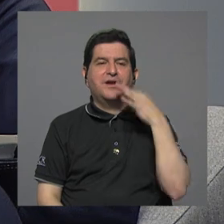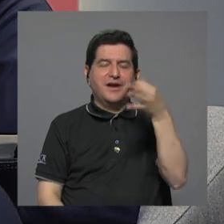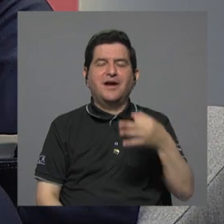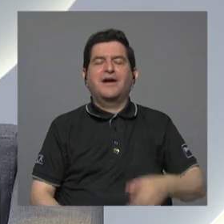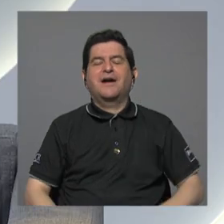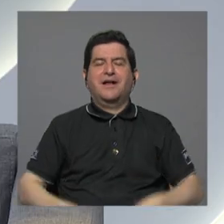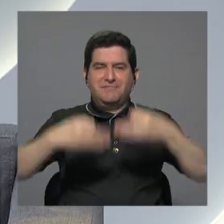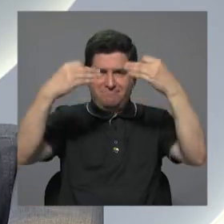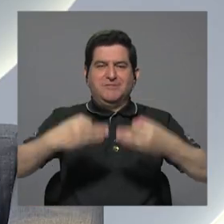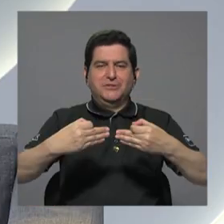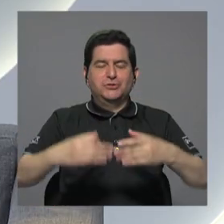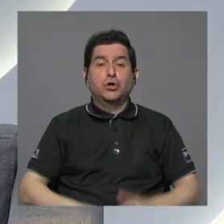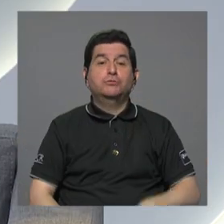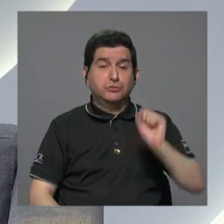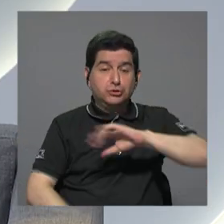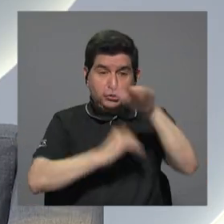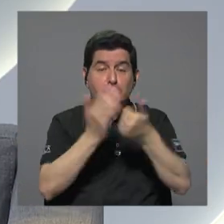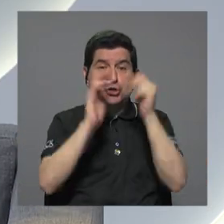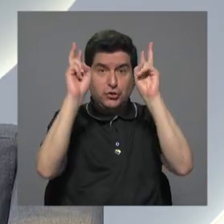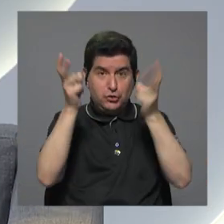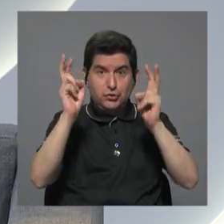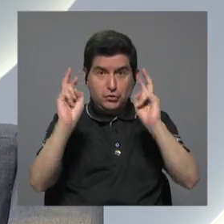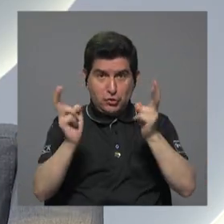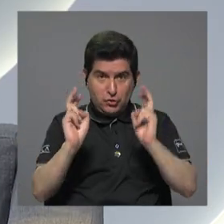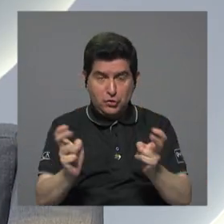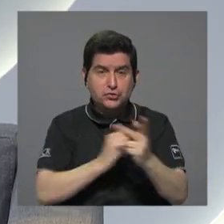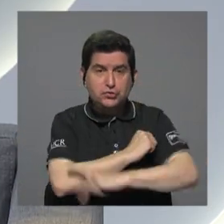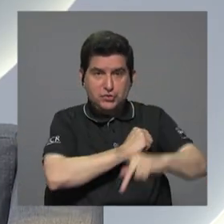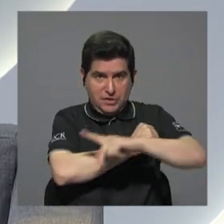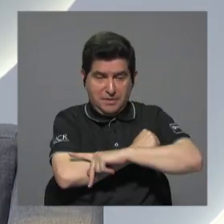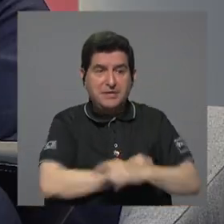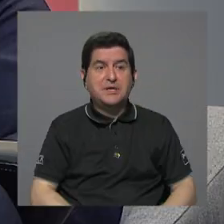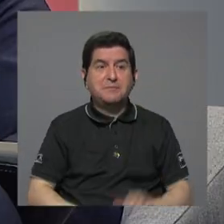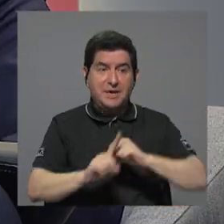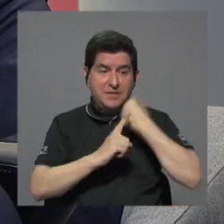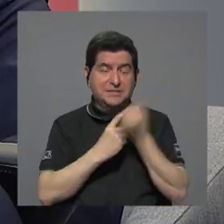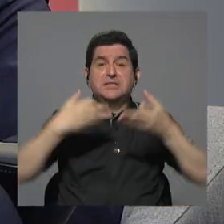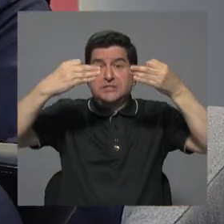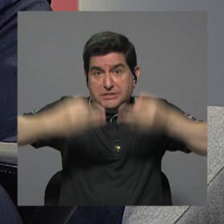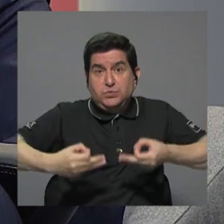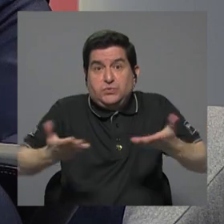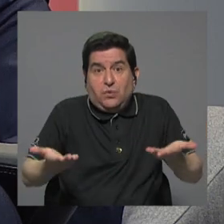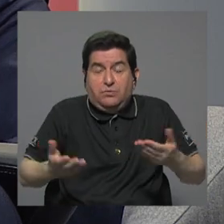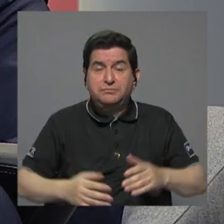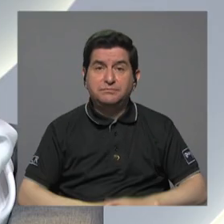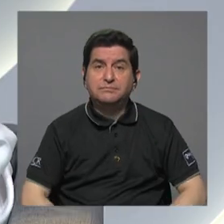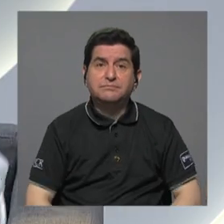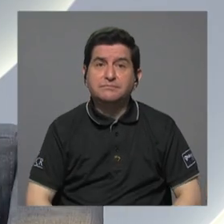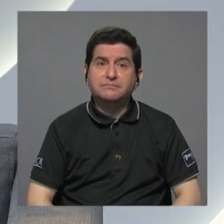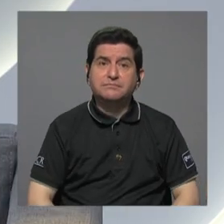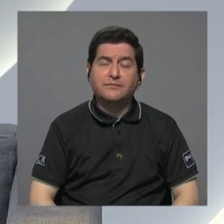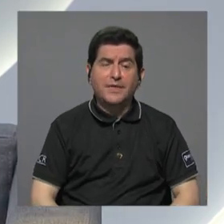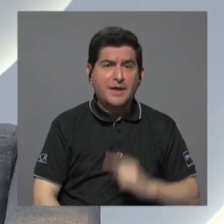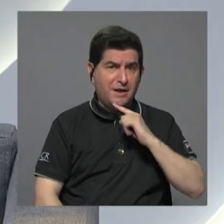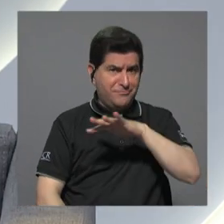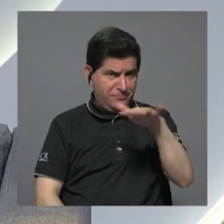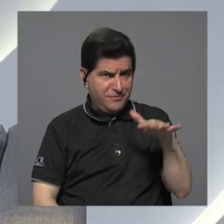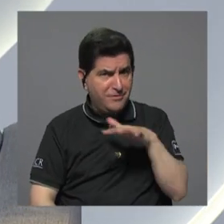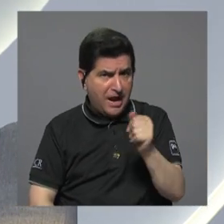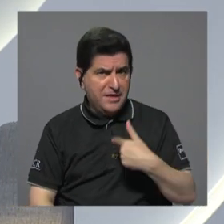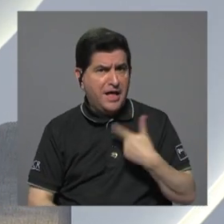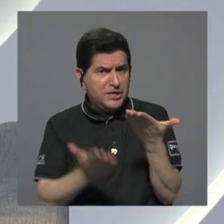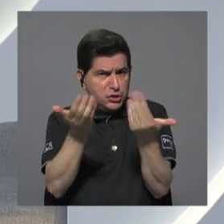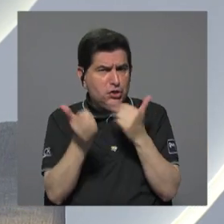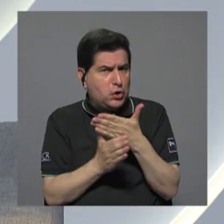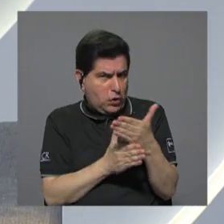juego. Así es. Así es. Porque todos estos temas nos ponen al país en juego. Totalmente. duda. Hay una realidad que